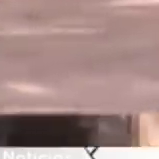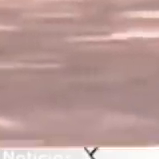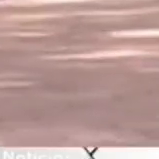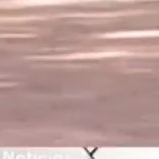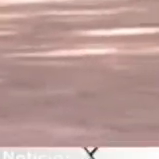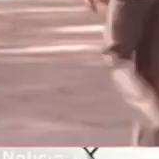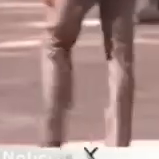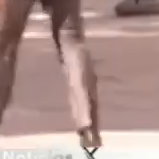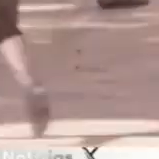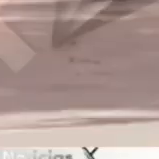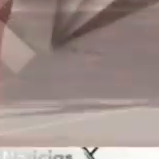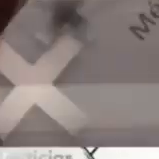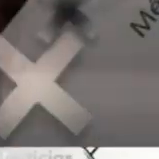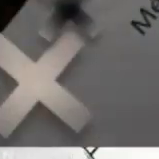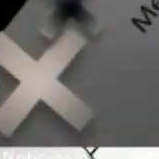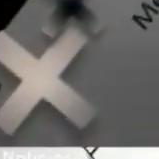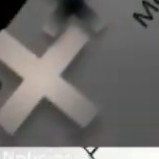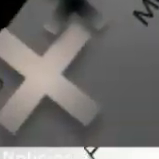Regresamos.